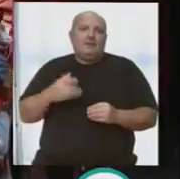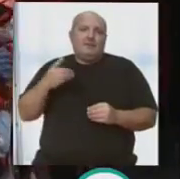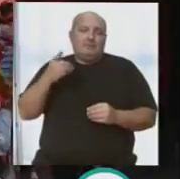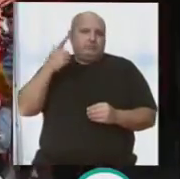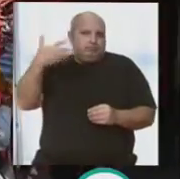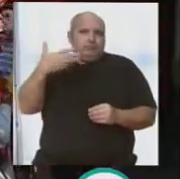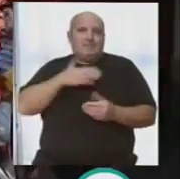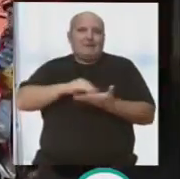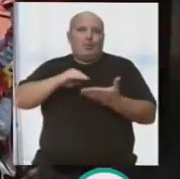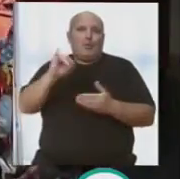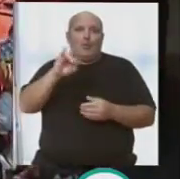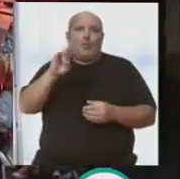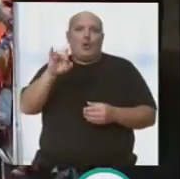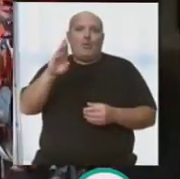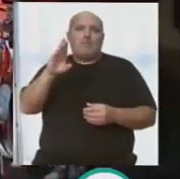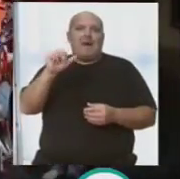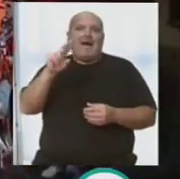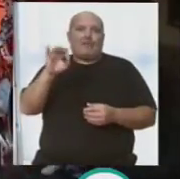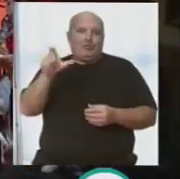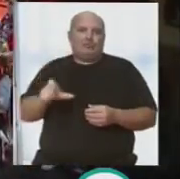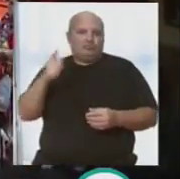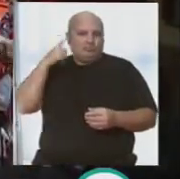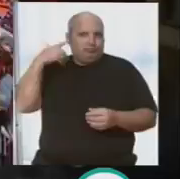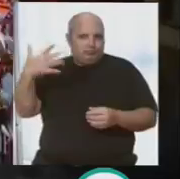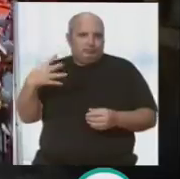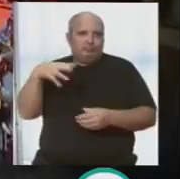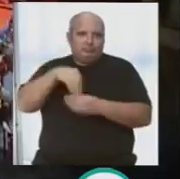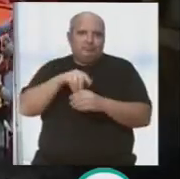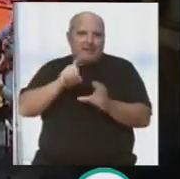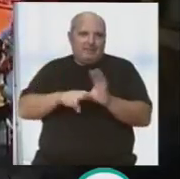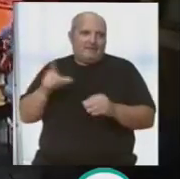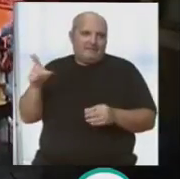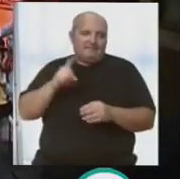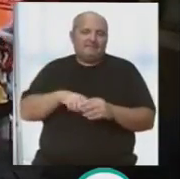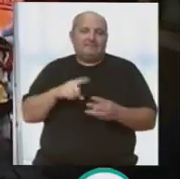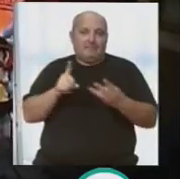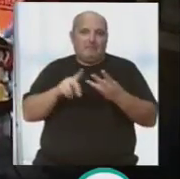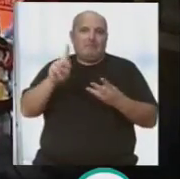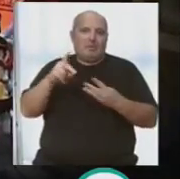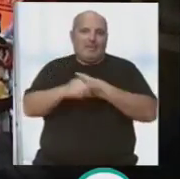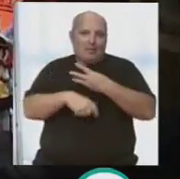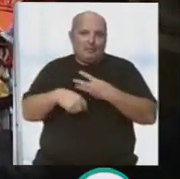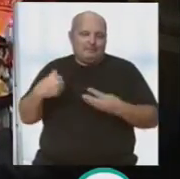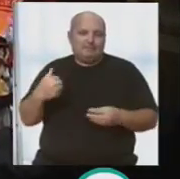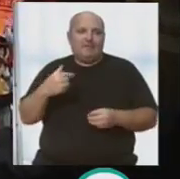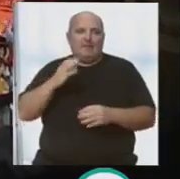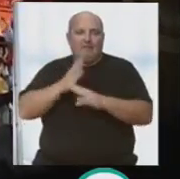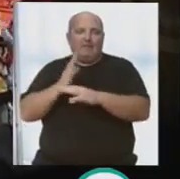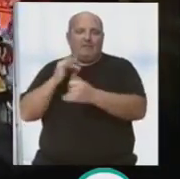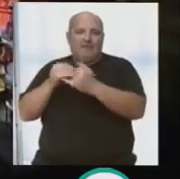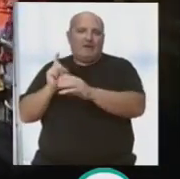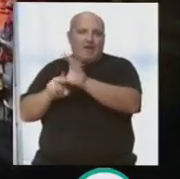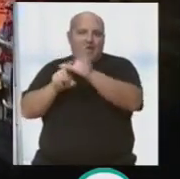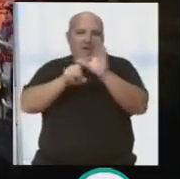más animadito. Podemos descansar. Ese coro siempre ha estado con nosotros contando en todos los festivales que hemos hecho siempre, tanto en los festivales como en los